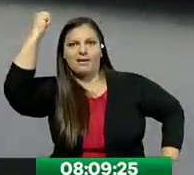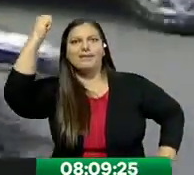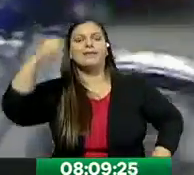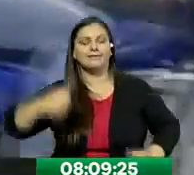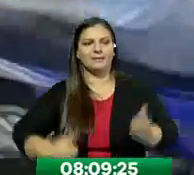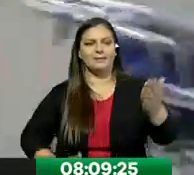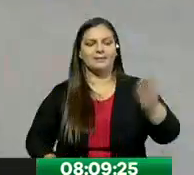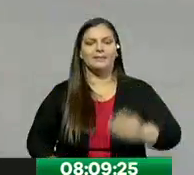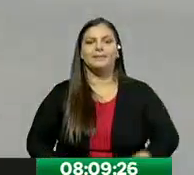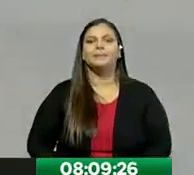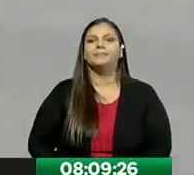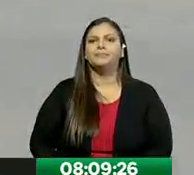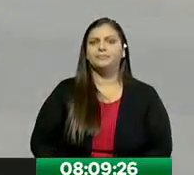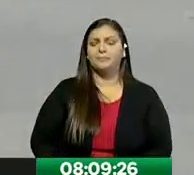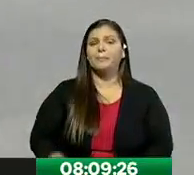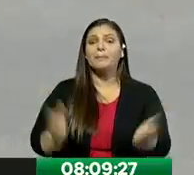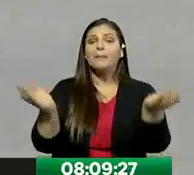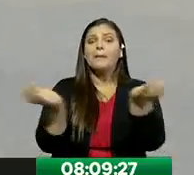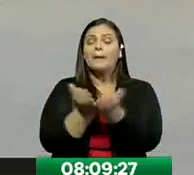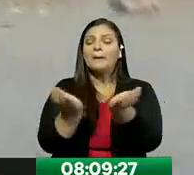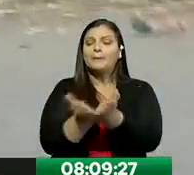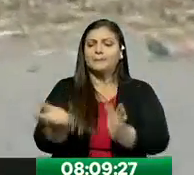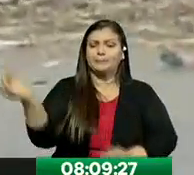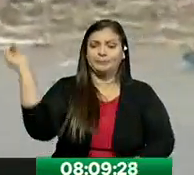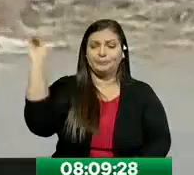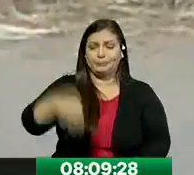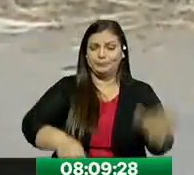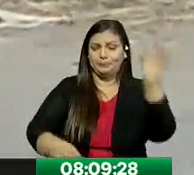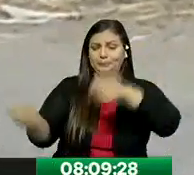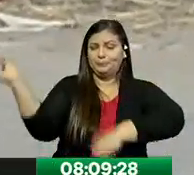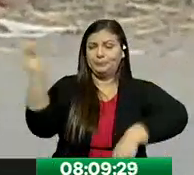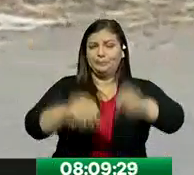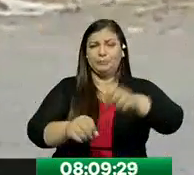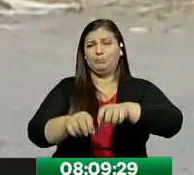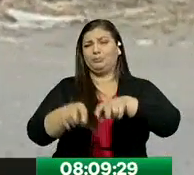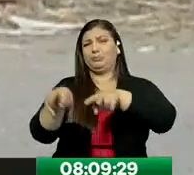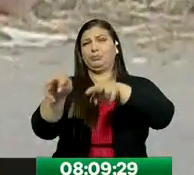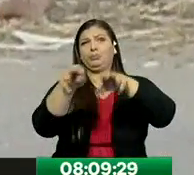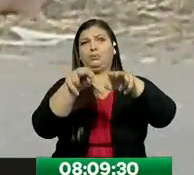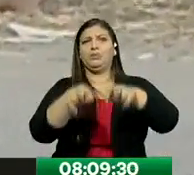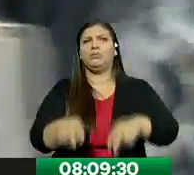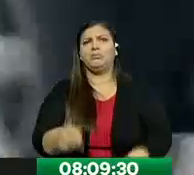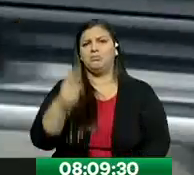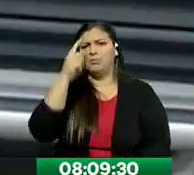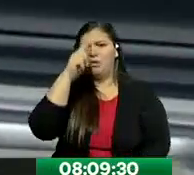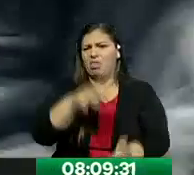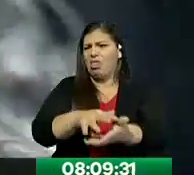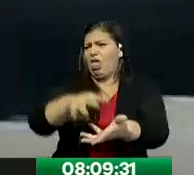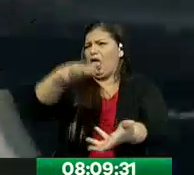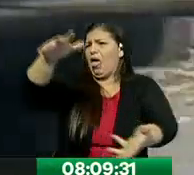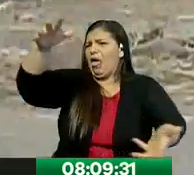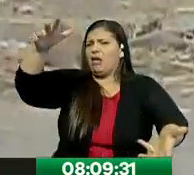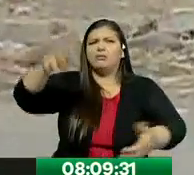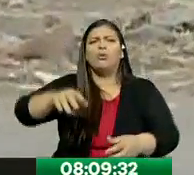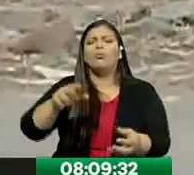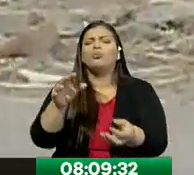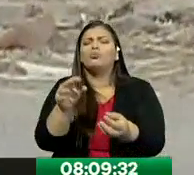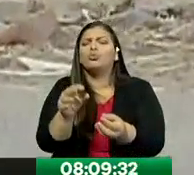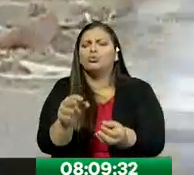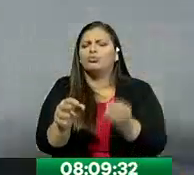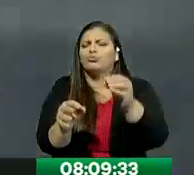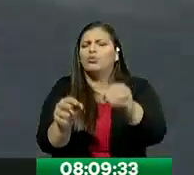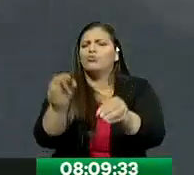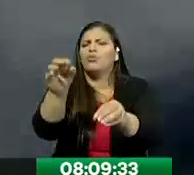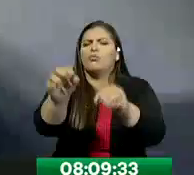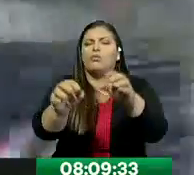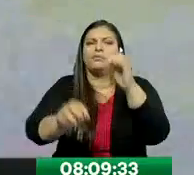que Puerto Limpio llama mala disposición de desechos. Y observamos, claro, no es mucho, son pocas fundas, pero esto obedece a que